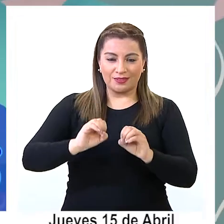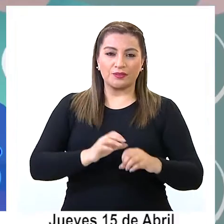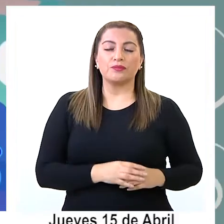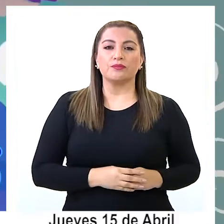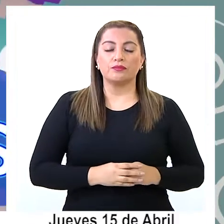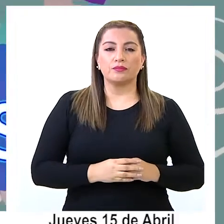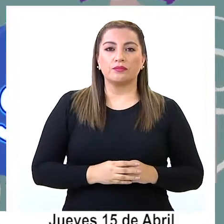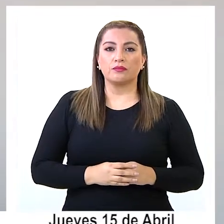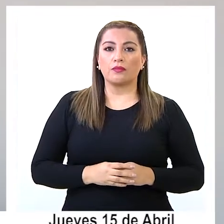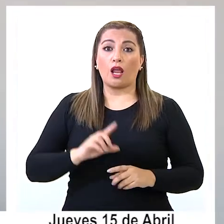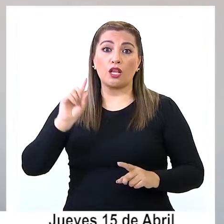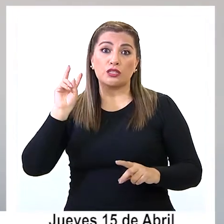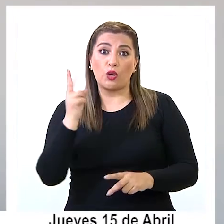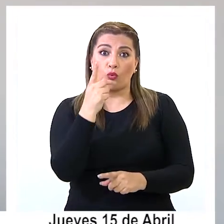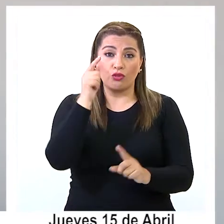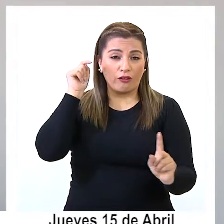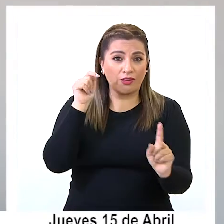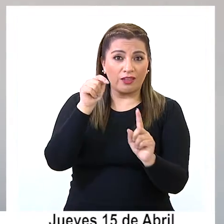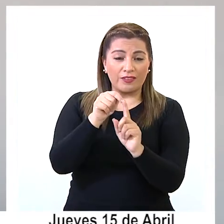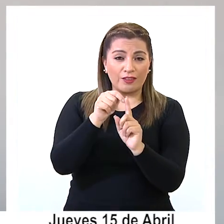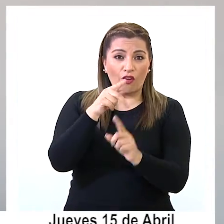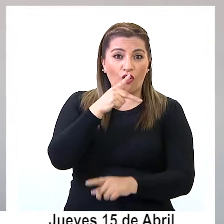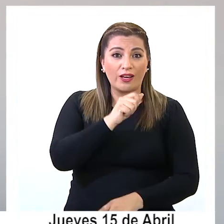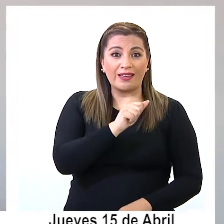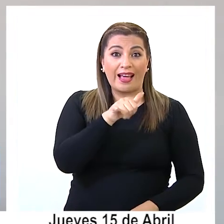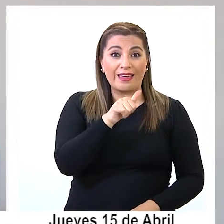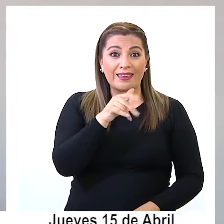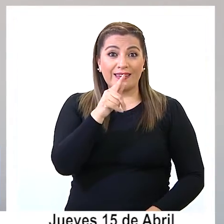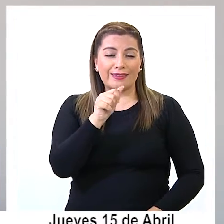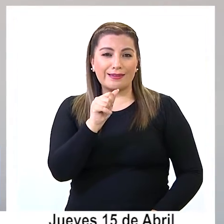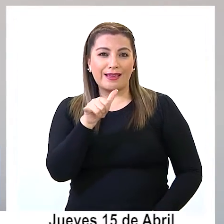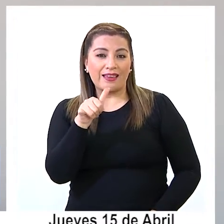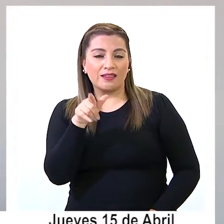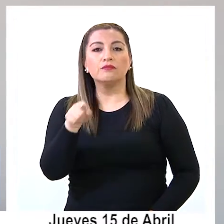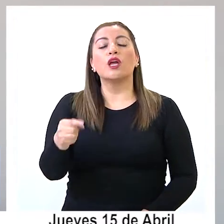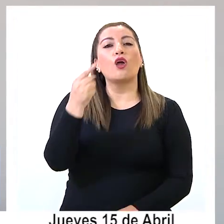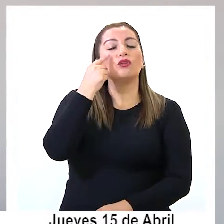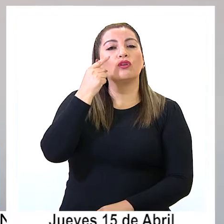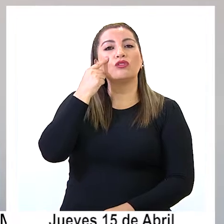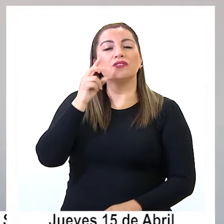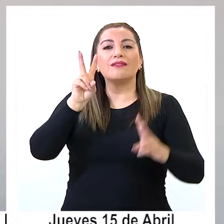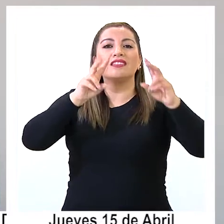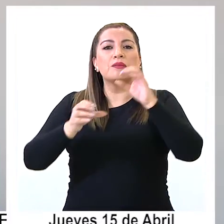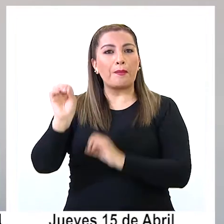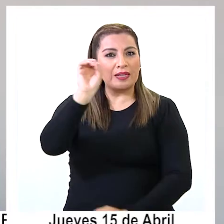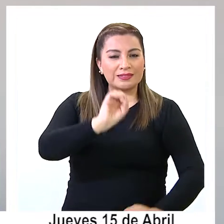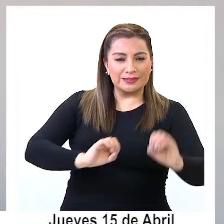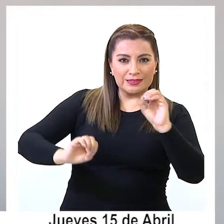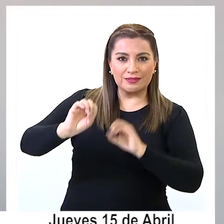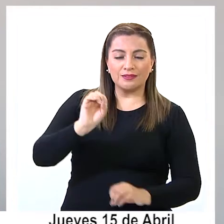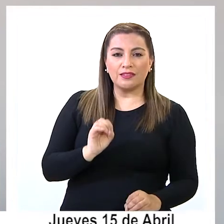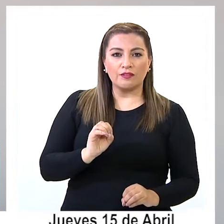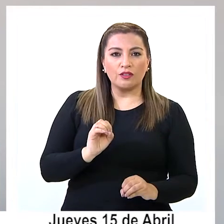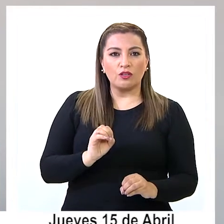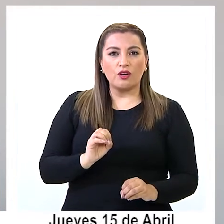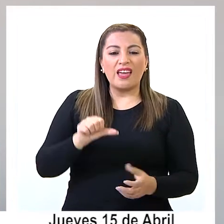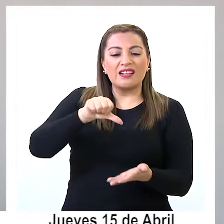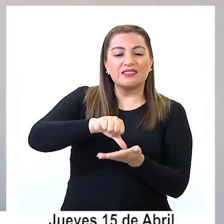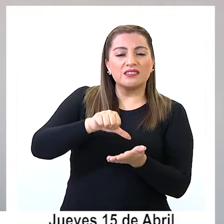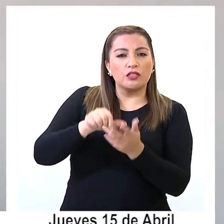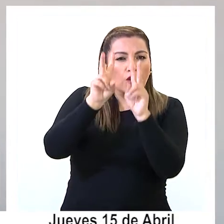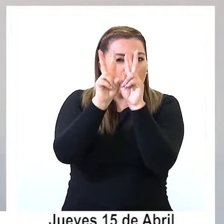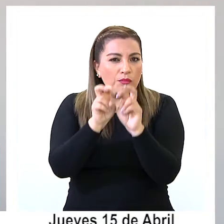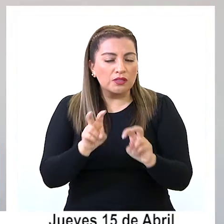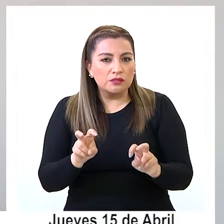El otro objetivo de Kai Kai es la transferencia del conocimiento científico desde estos centros de investigación